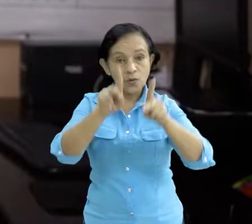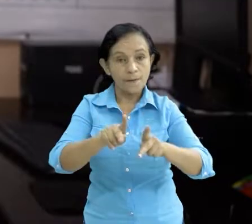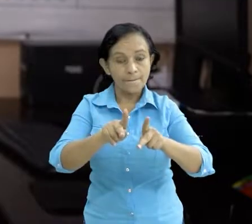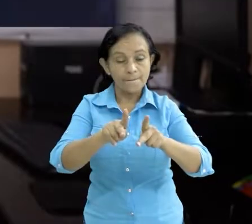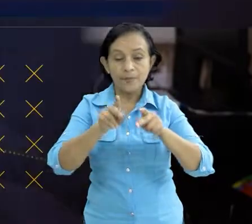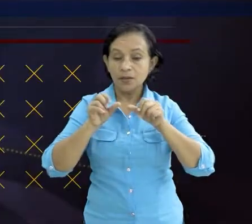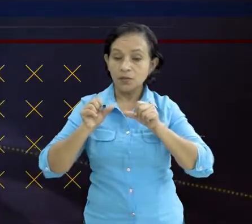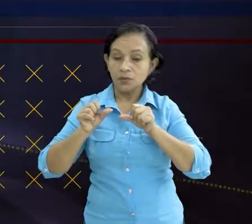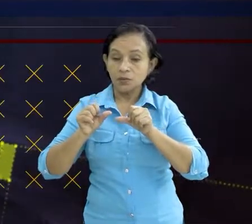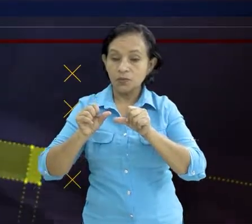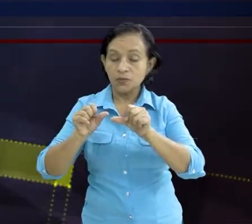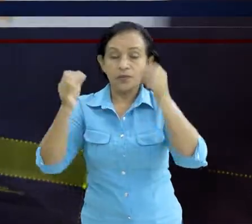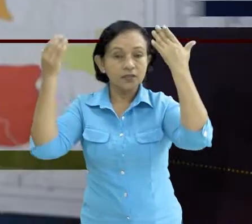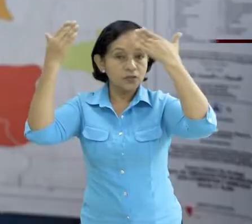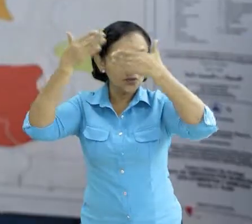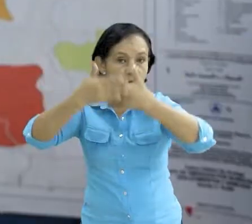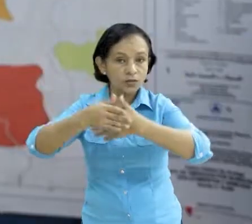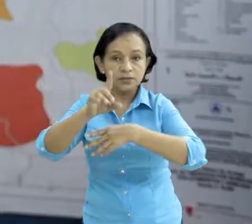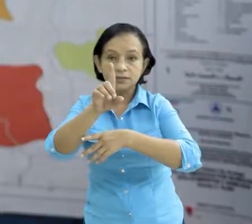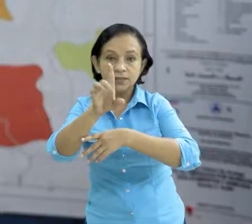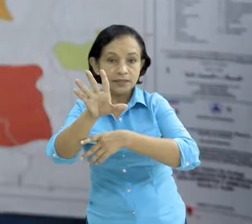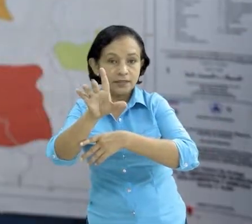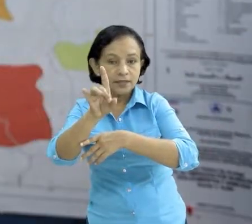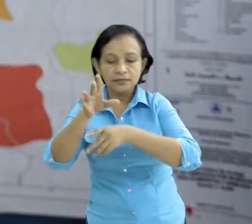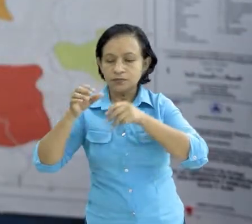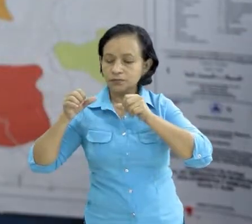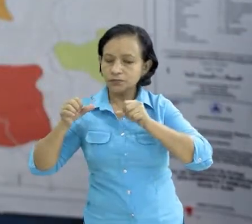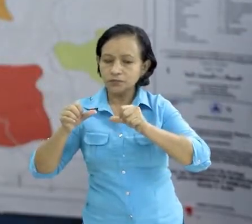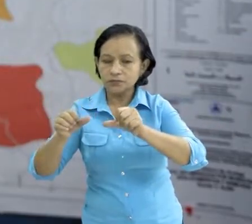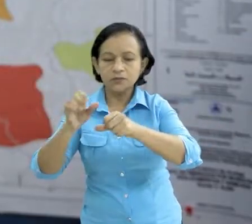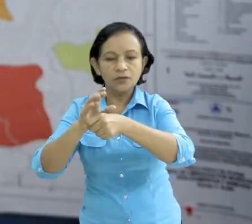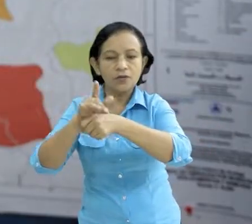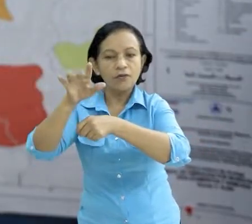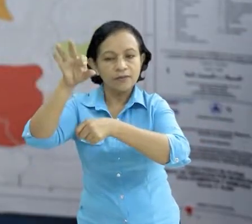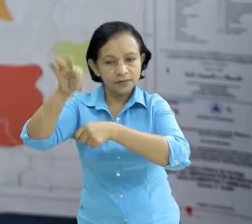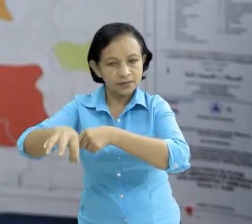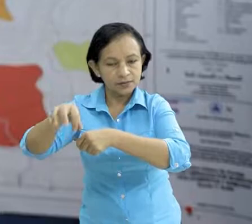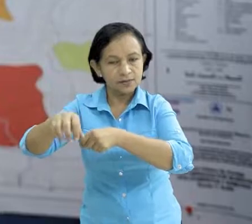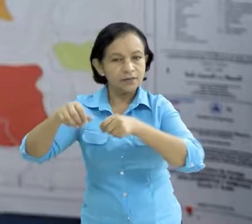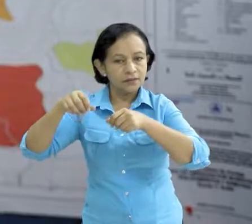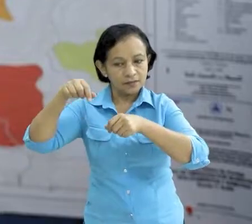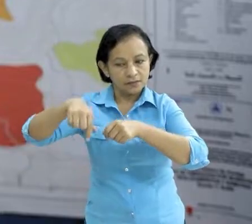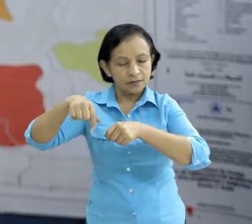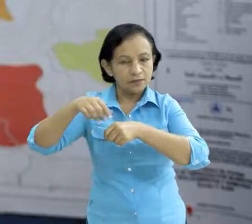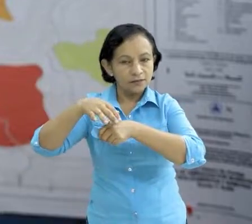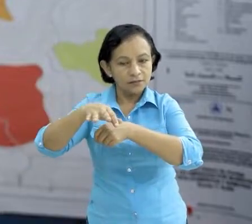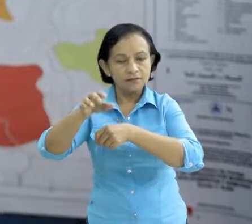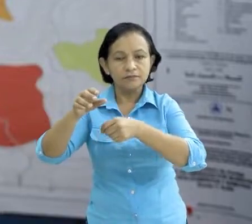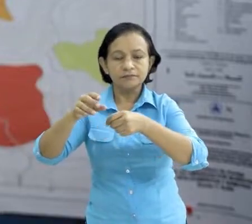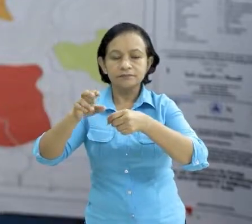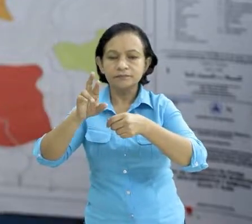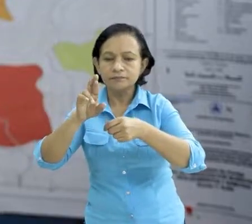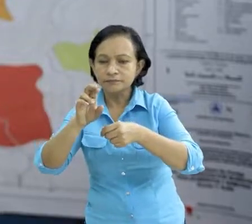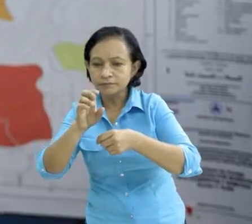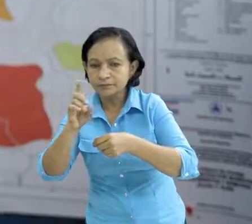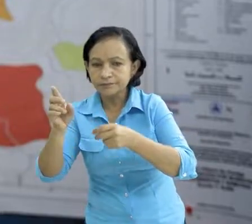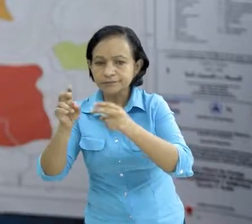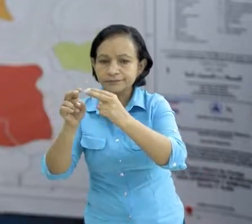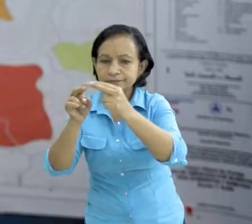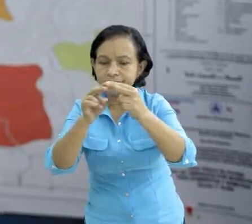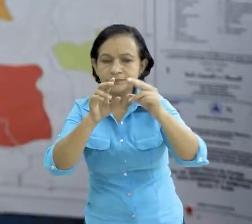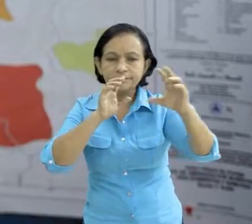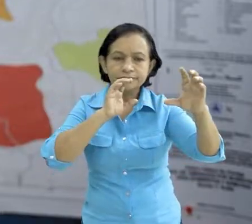permanentes por la noche 15 aproximadamente estamos permanentes en esta oficina tenemos establecido una red de comunicación diaria nosotros